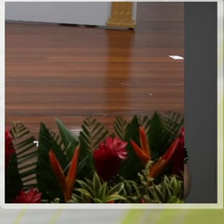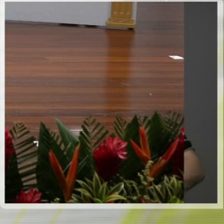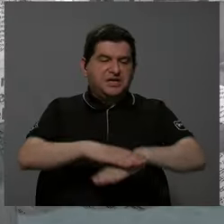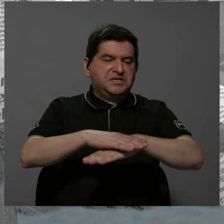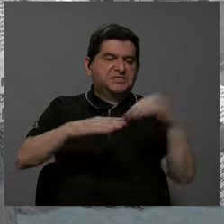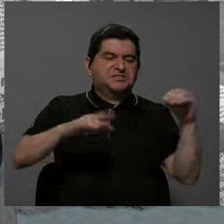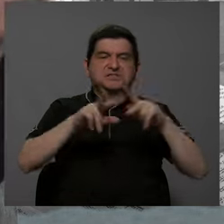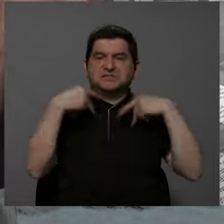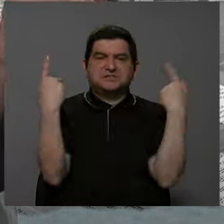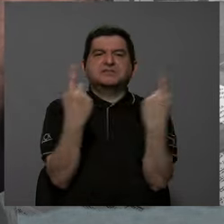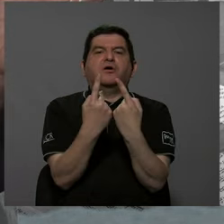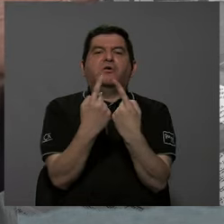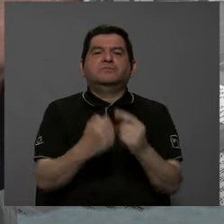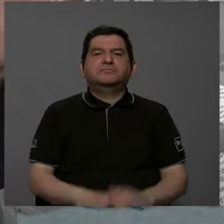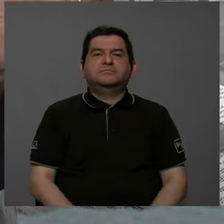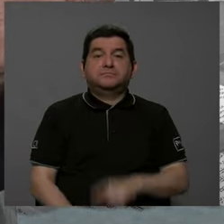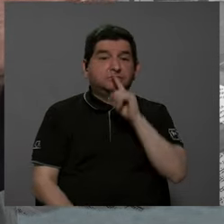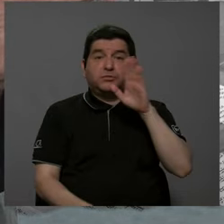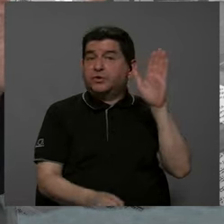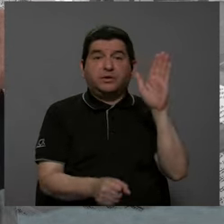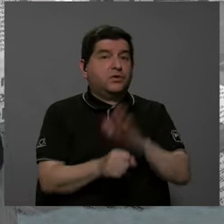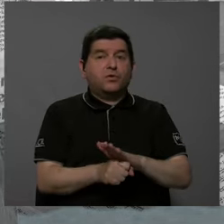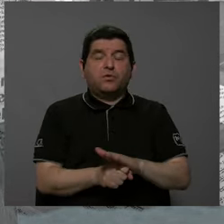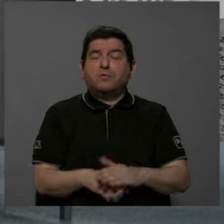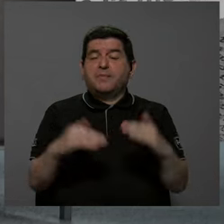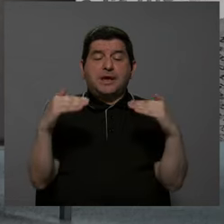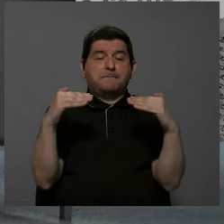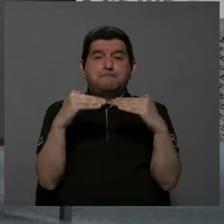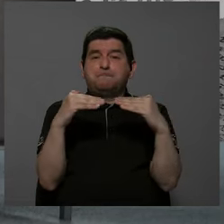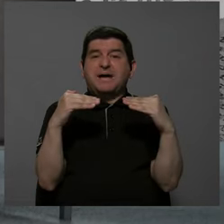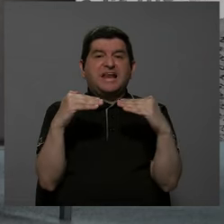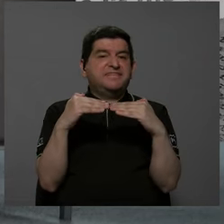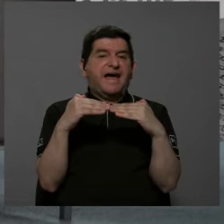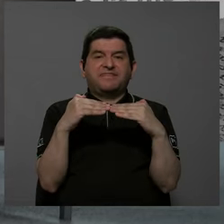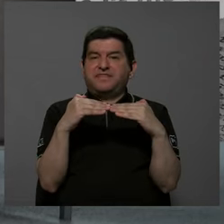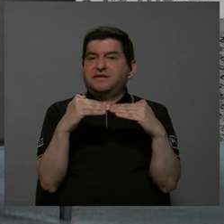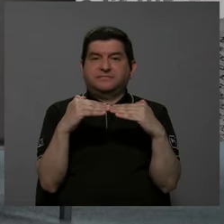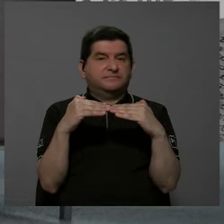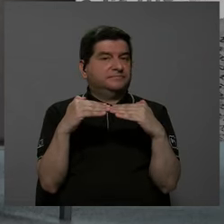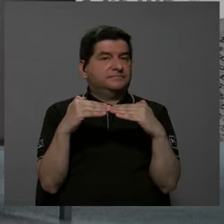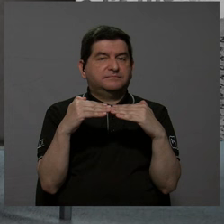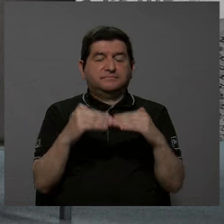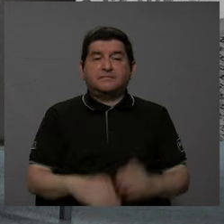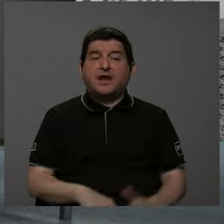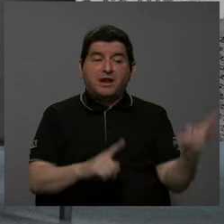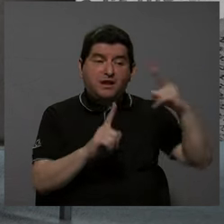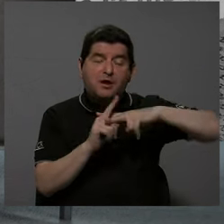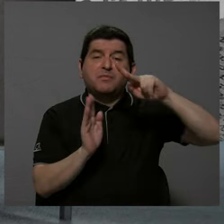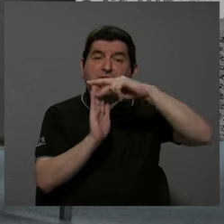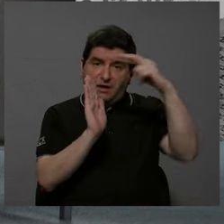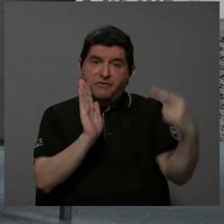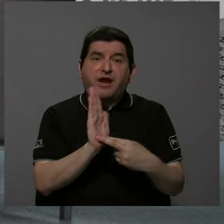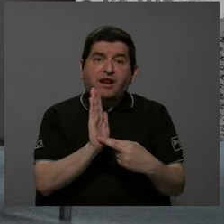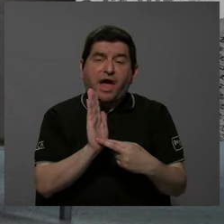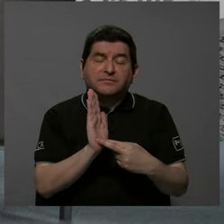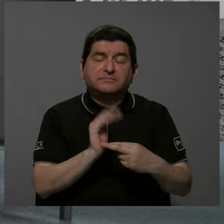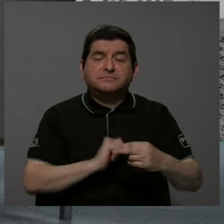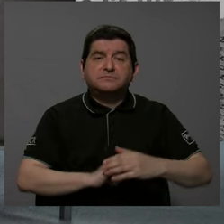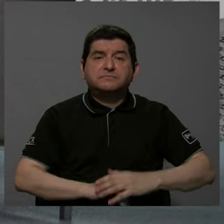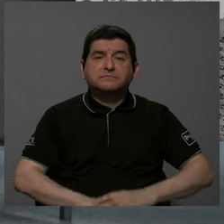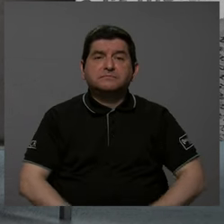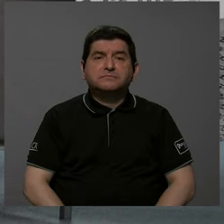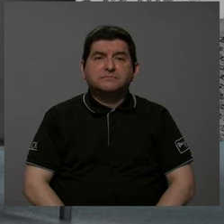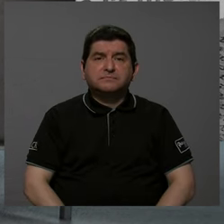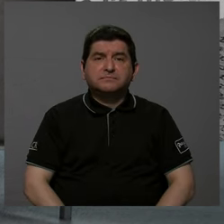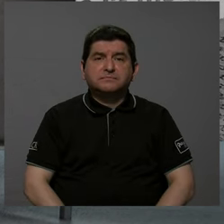y no cumplieron con la paridad y aplicarles las reglas. ¿Qué